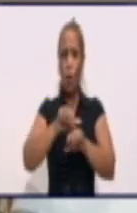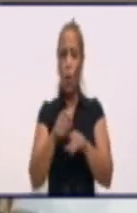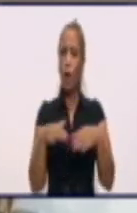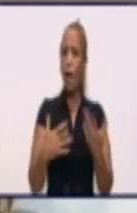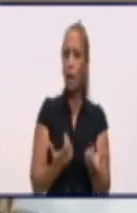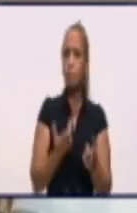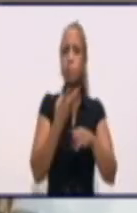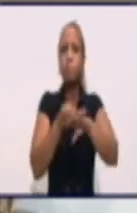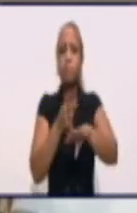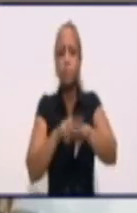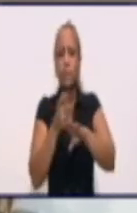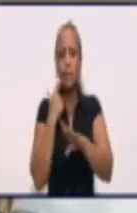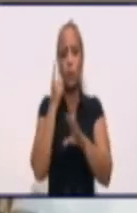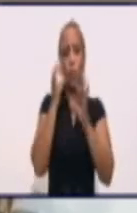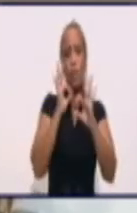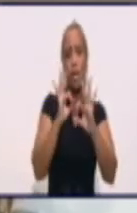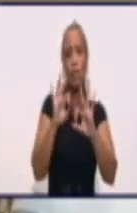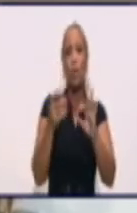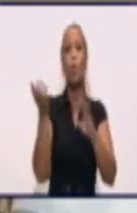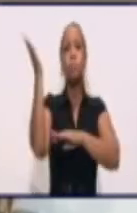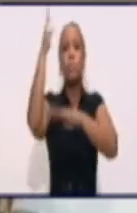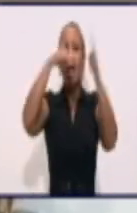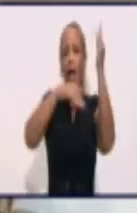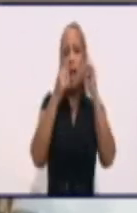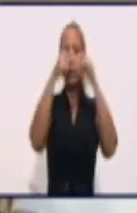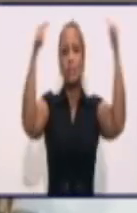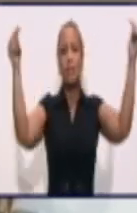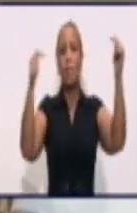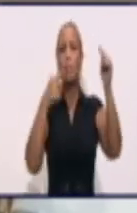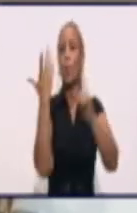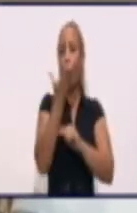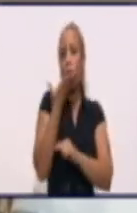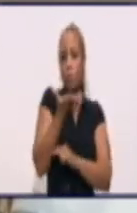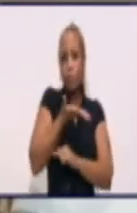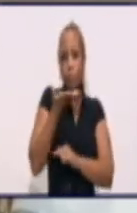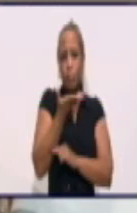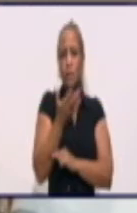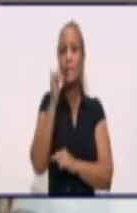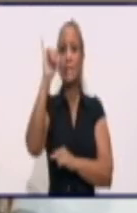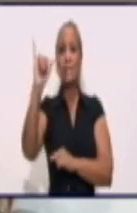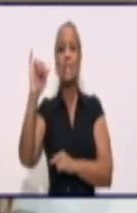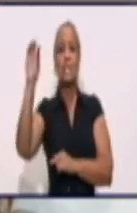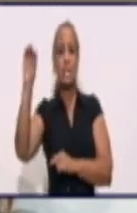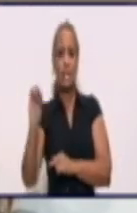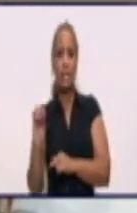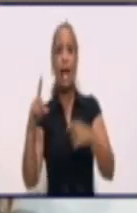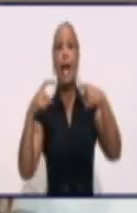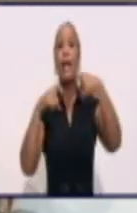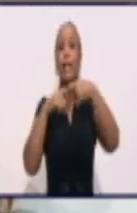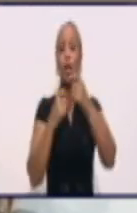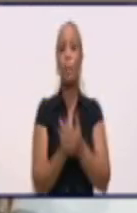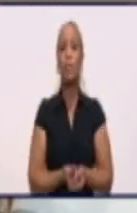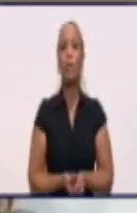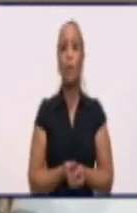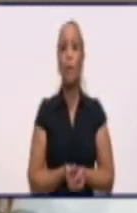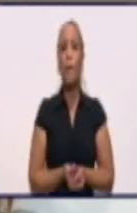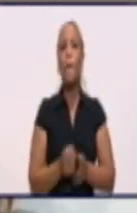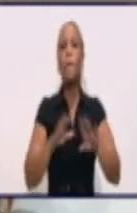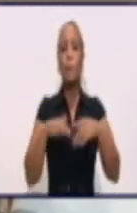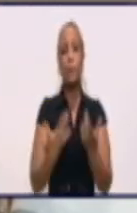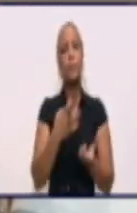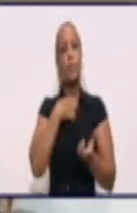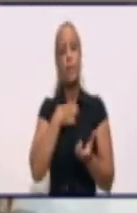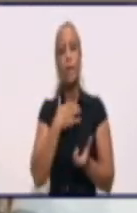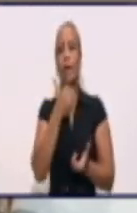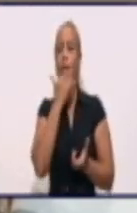avería en el sistema, provocada por los vientos de más de 60 kilómetros, entonces tuvimos que afectar consumidores que estaban en el programa de 4 de la